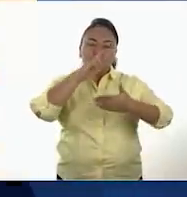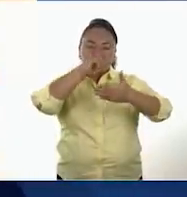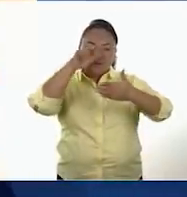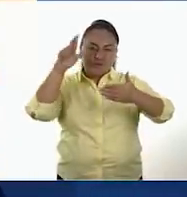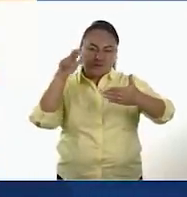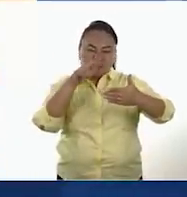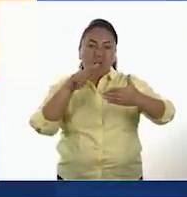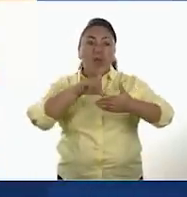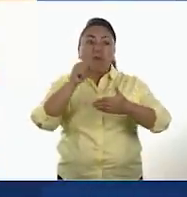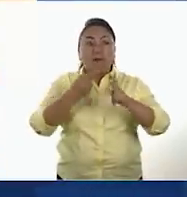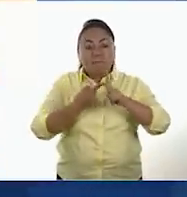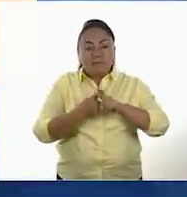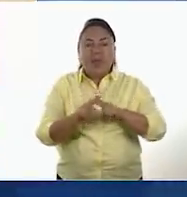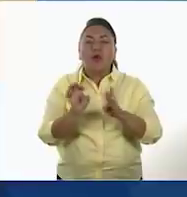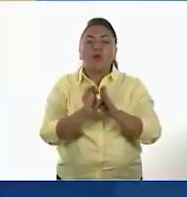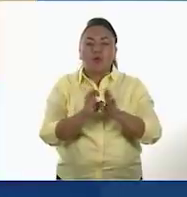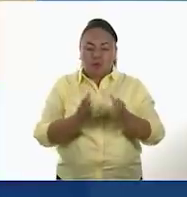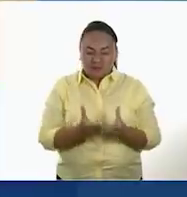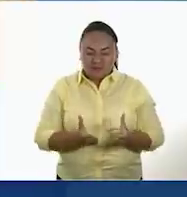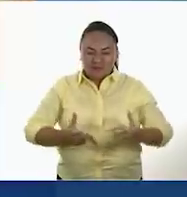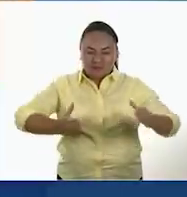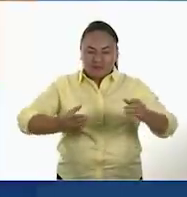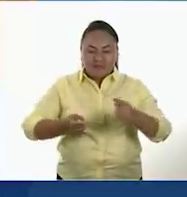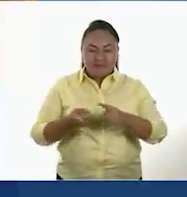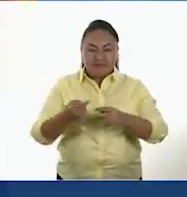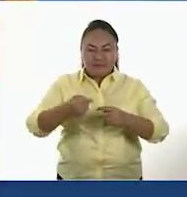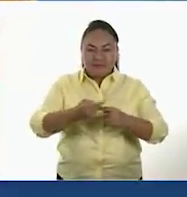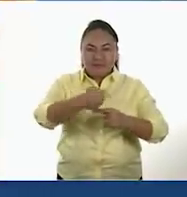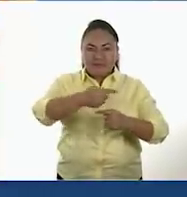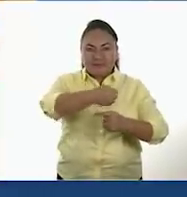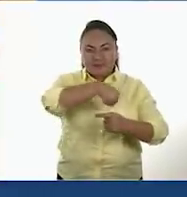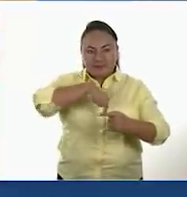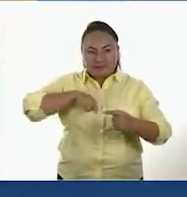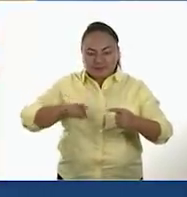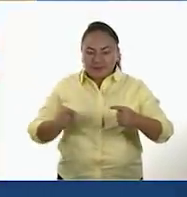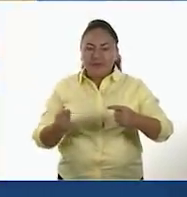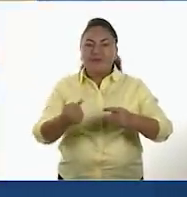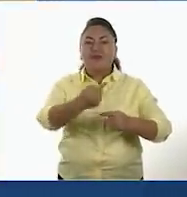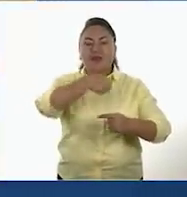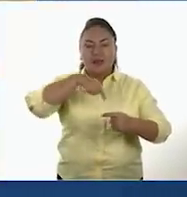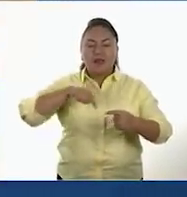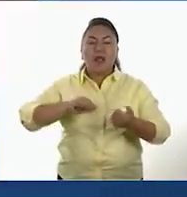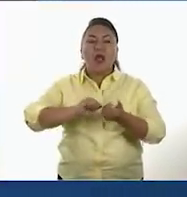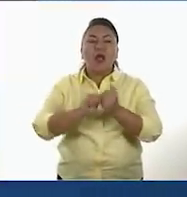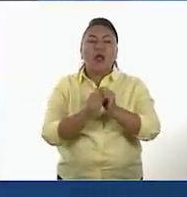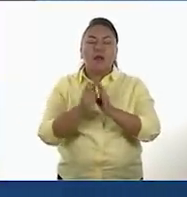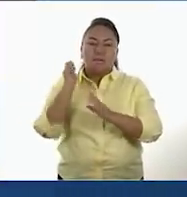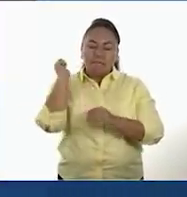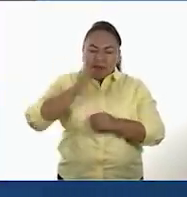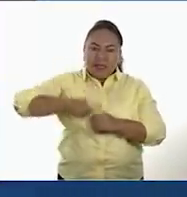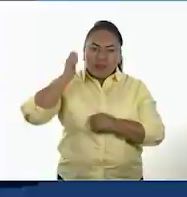cestería y usaron herramientas como picos, cuchillos, puntas de lanza,